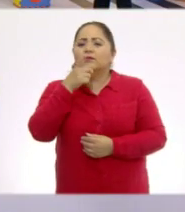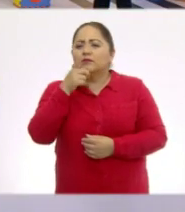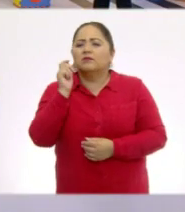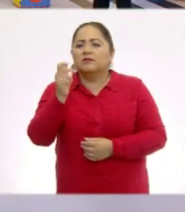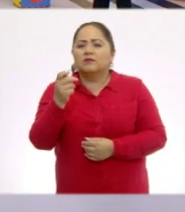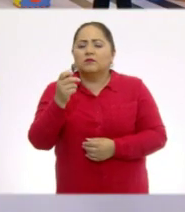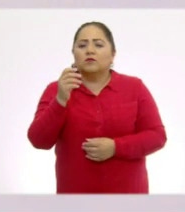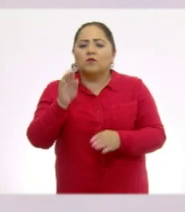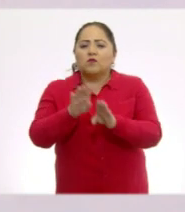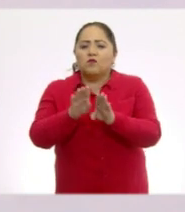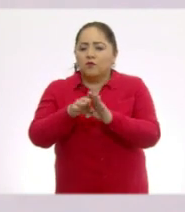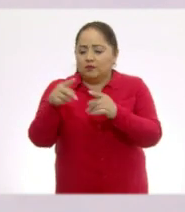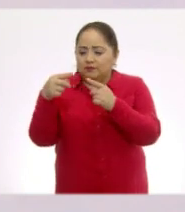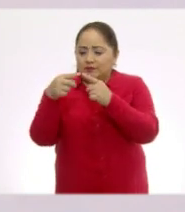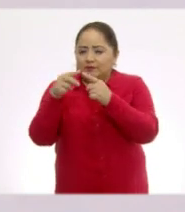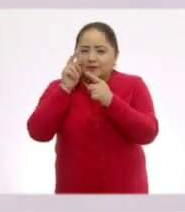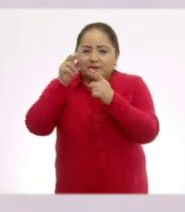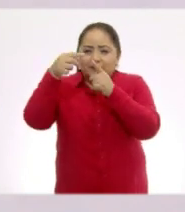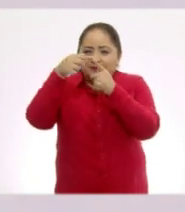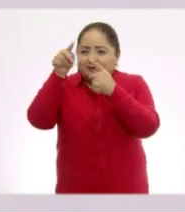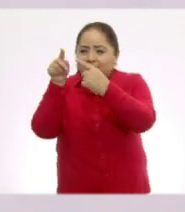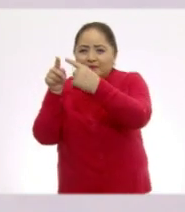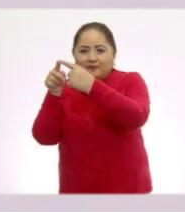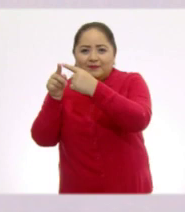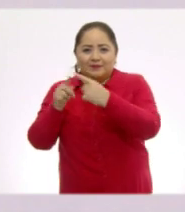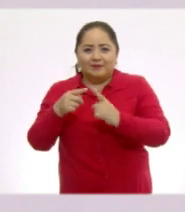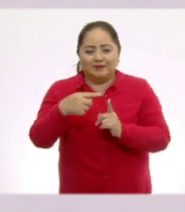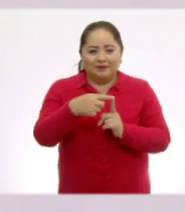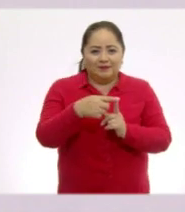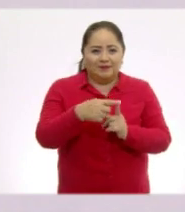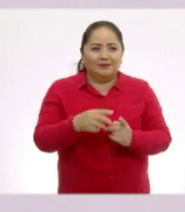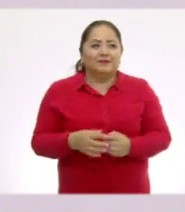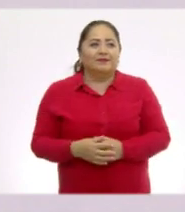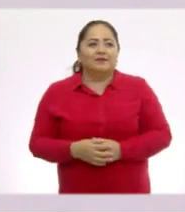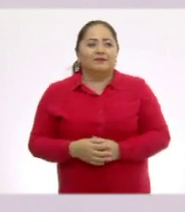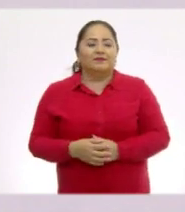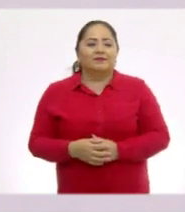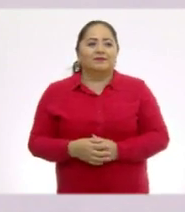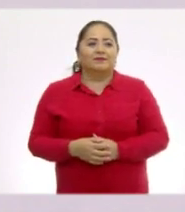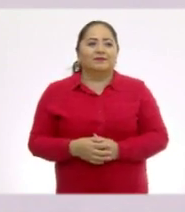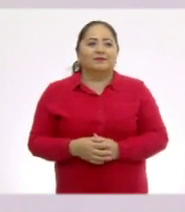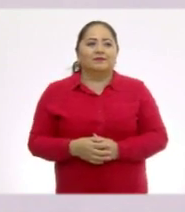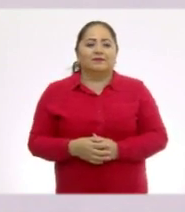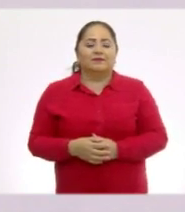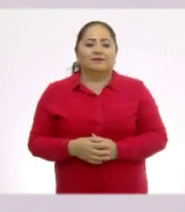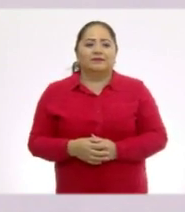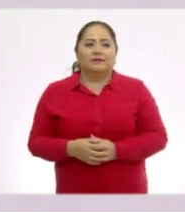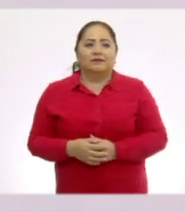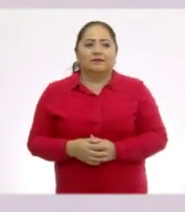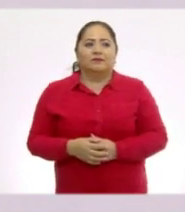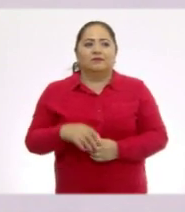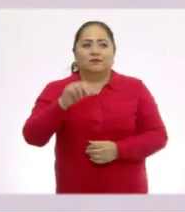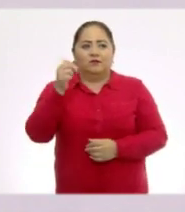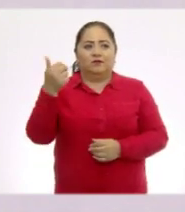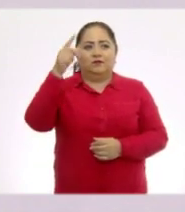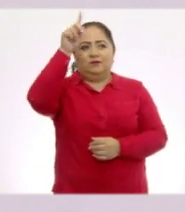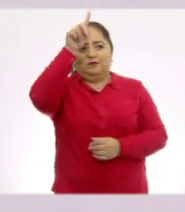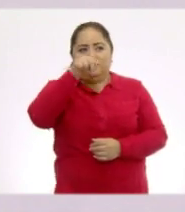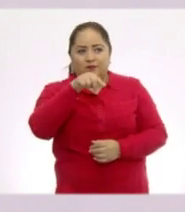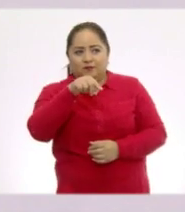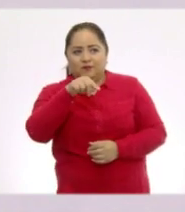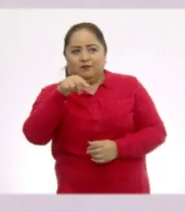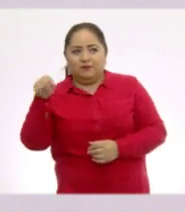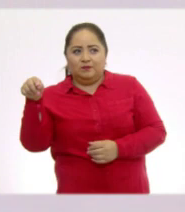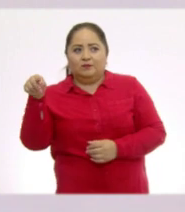una de las esquinas. A ver. Tenemos aquí... esquina. Ajá, es un lado. Un lado, otro lado.